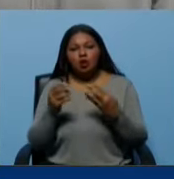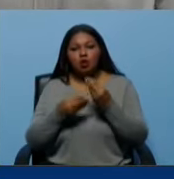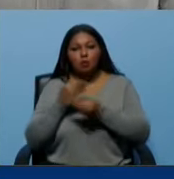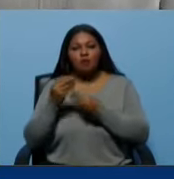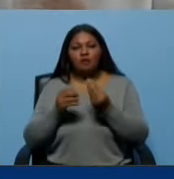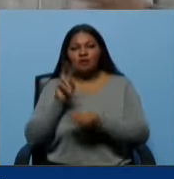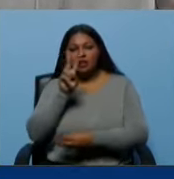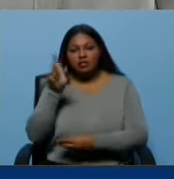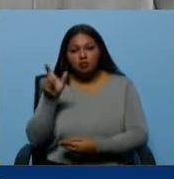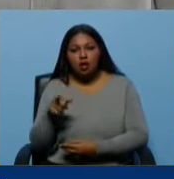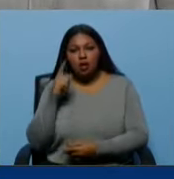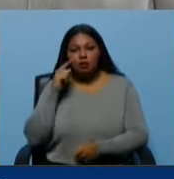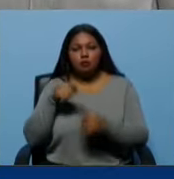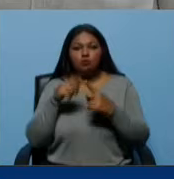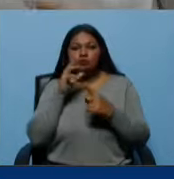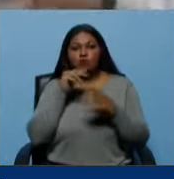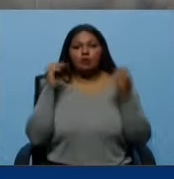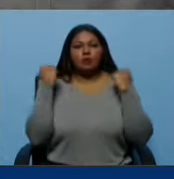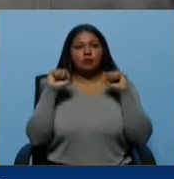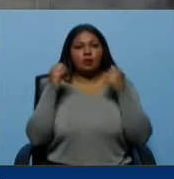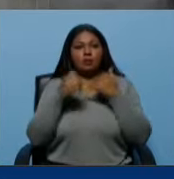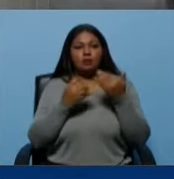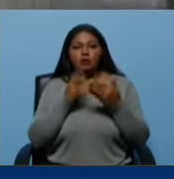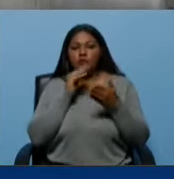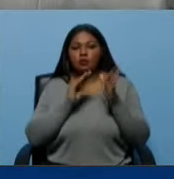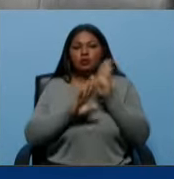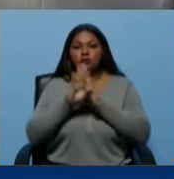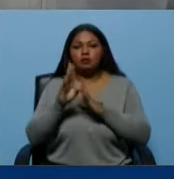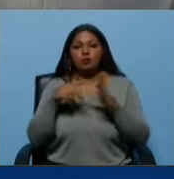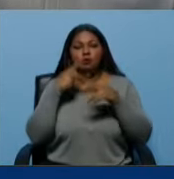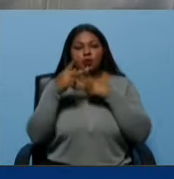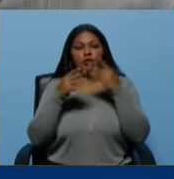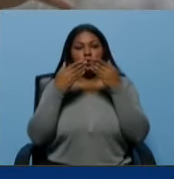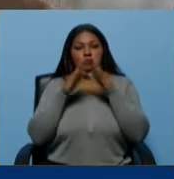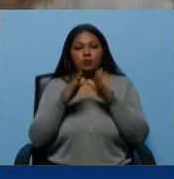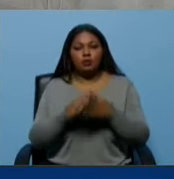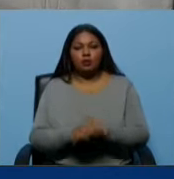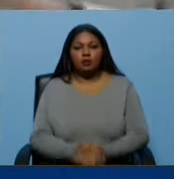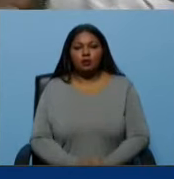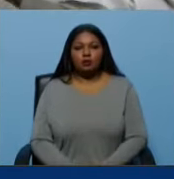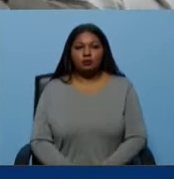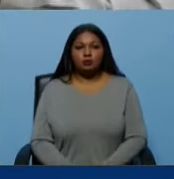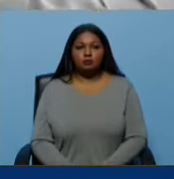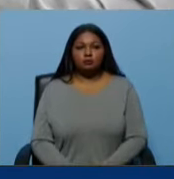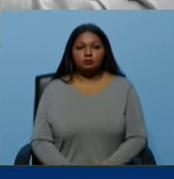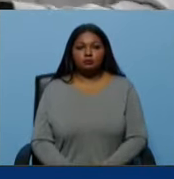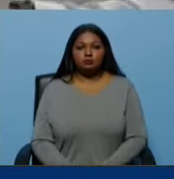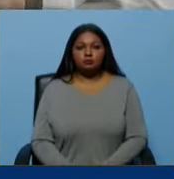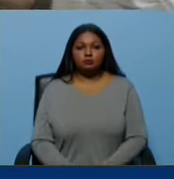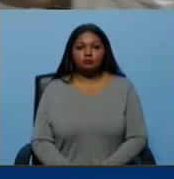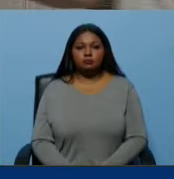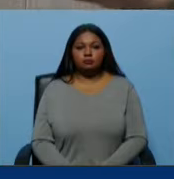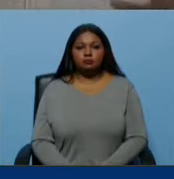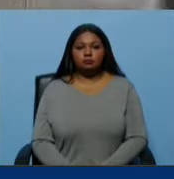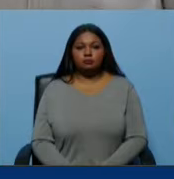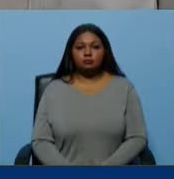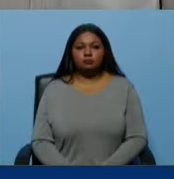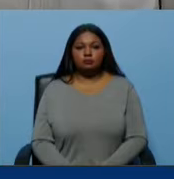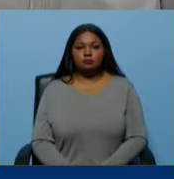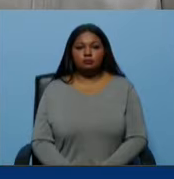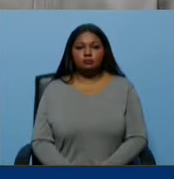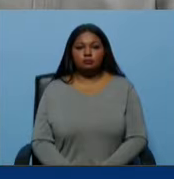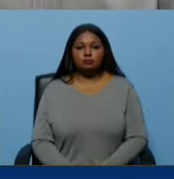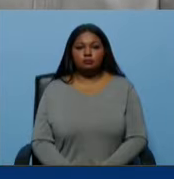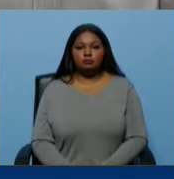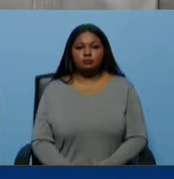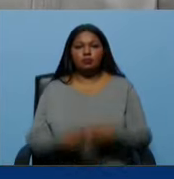venezolanas no nos preparáramos y no desarrolláramos políticas públicas desde el ejecutivo, desde el legislativo y desde toda la distancia